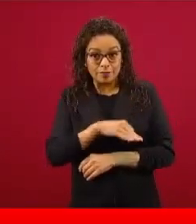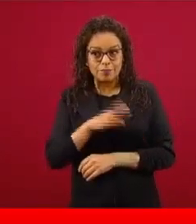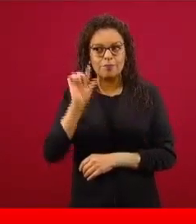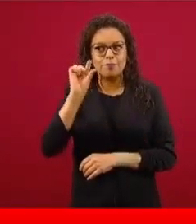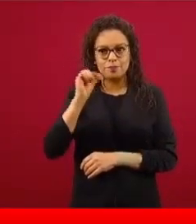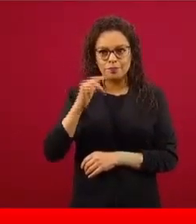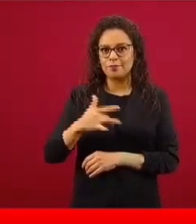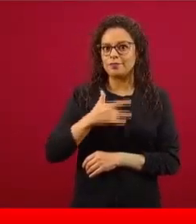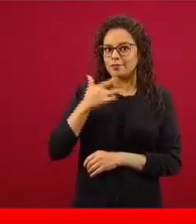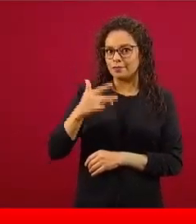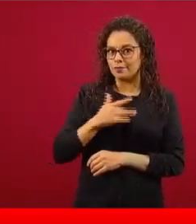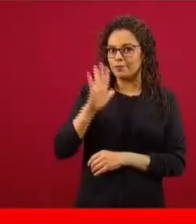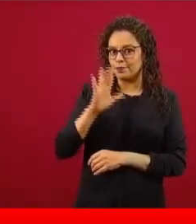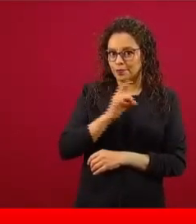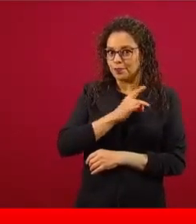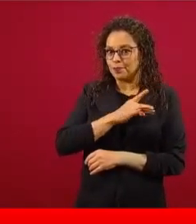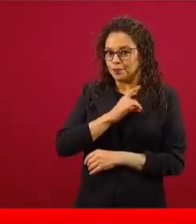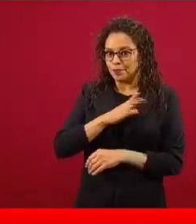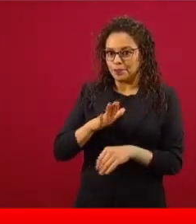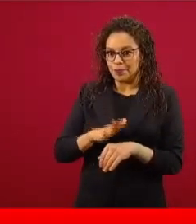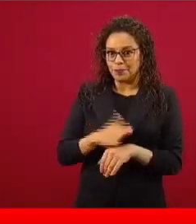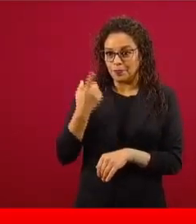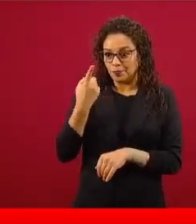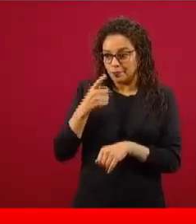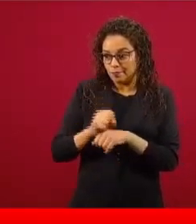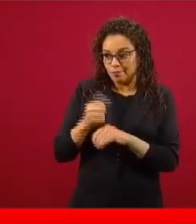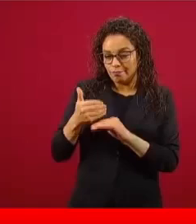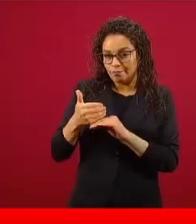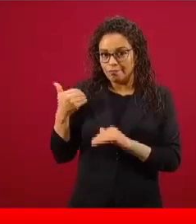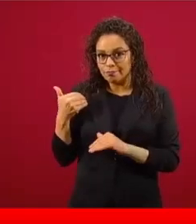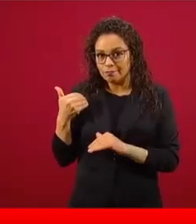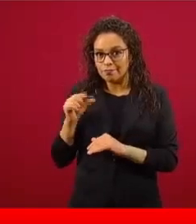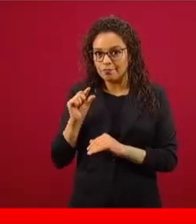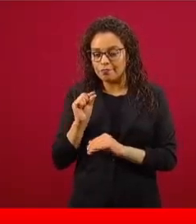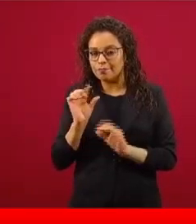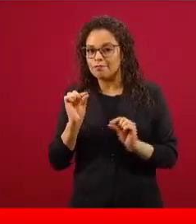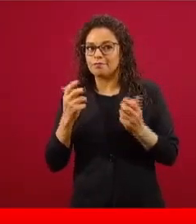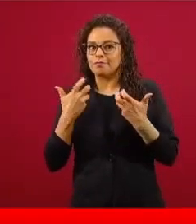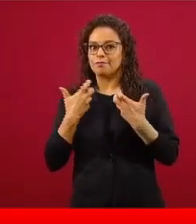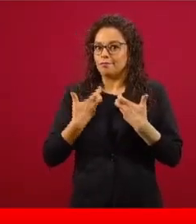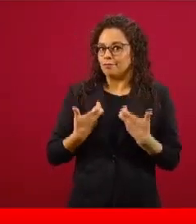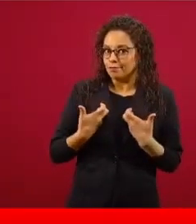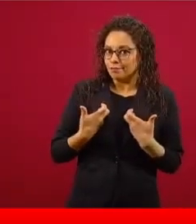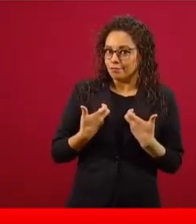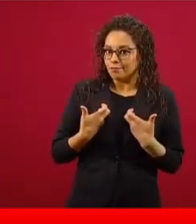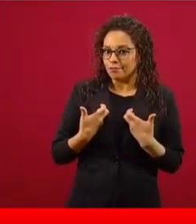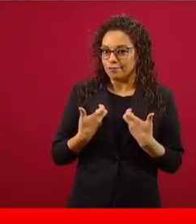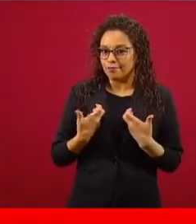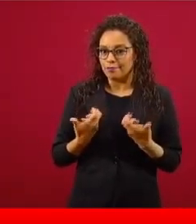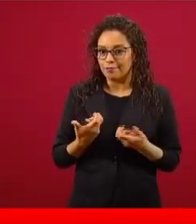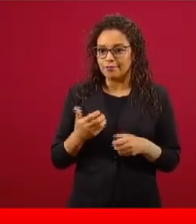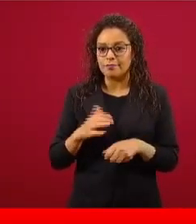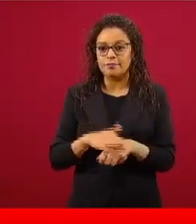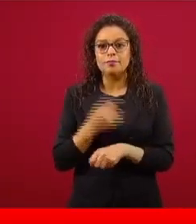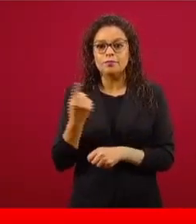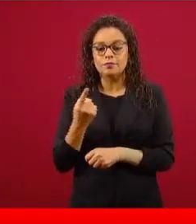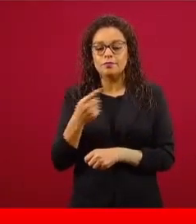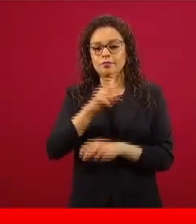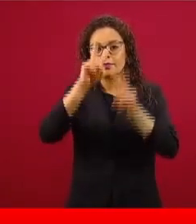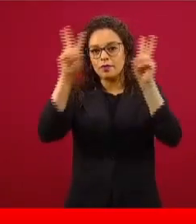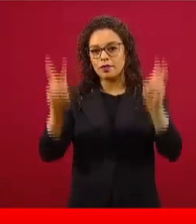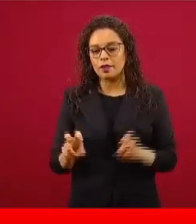Algo sucedió que en la última semana como que se medio acalambraron, no sé si tenga algo que ver el tema de Genaro García Luna con eso.